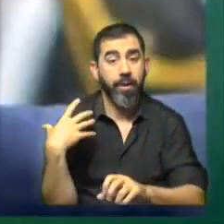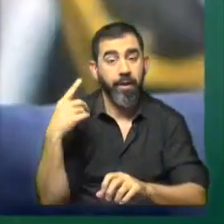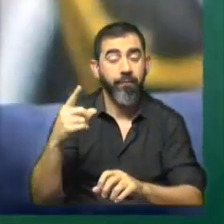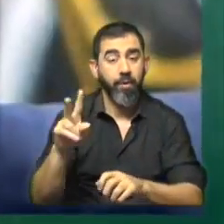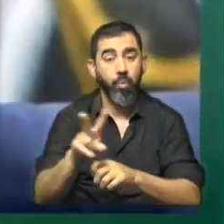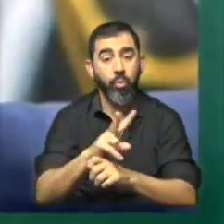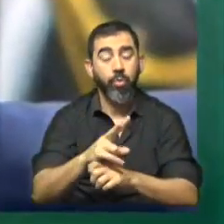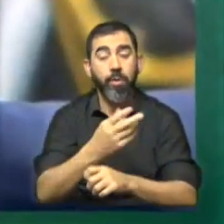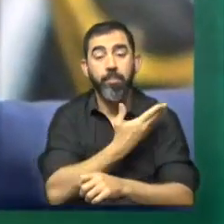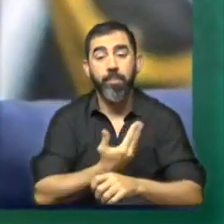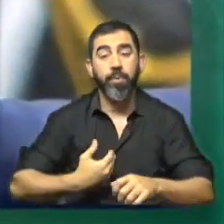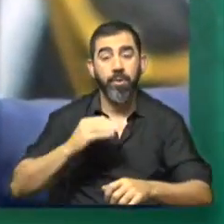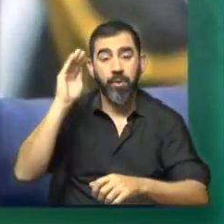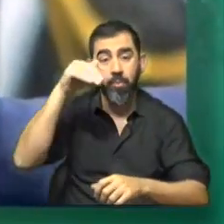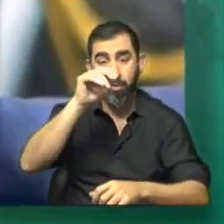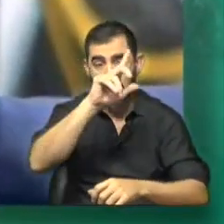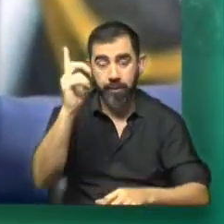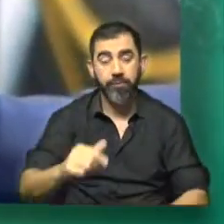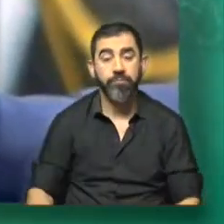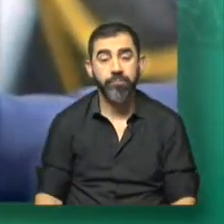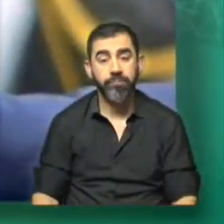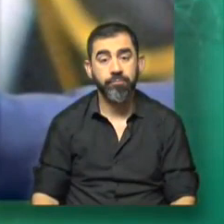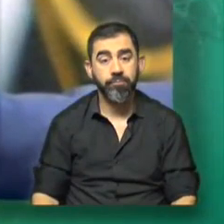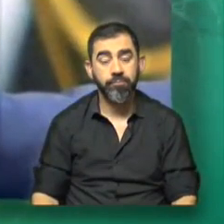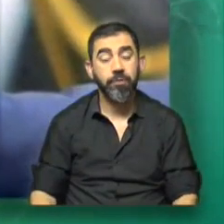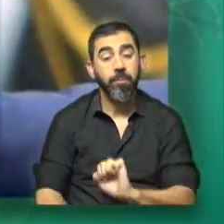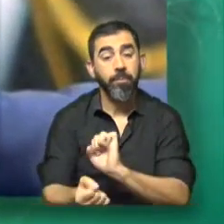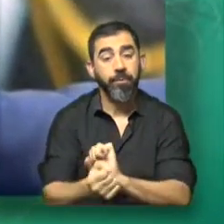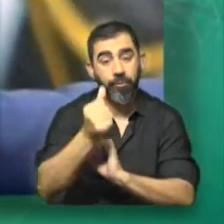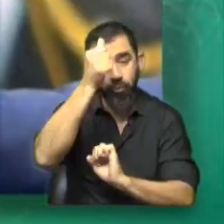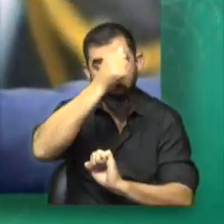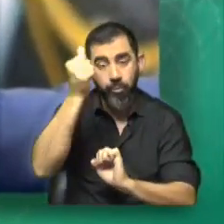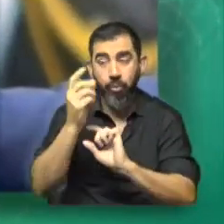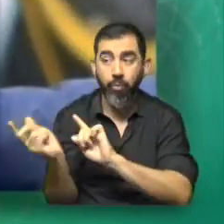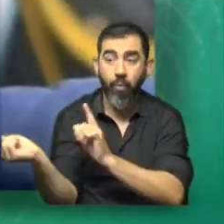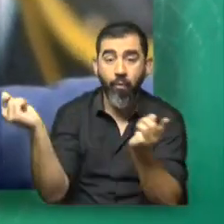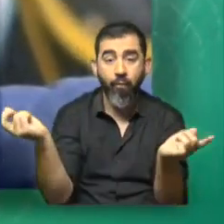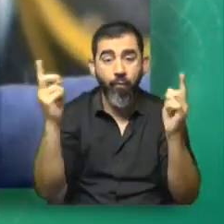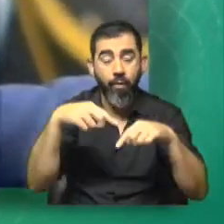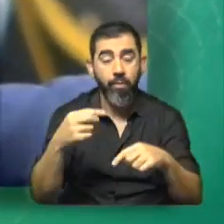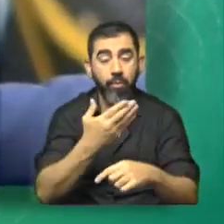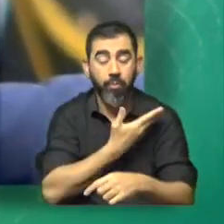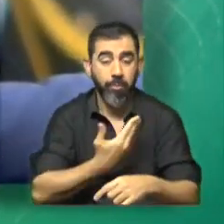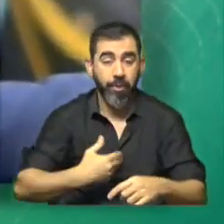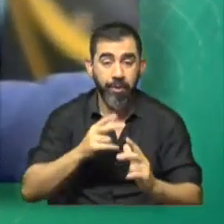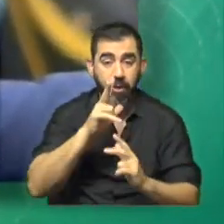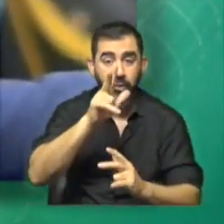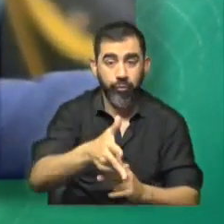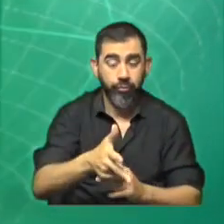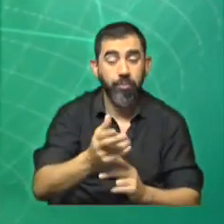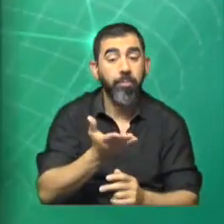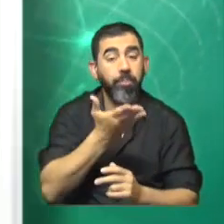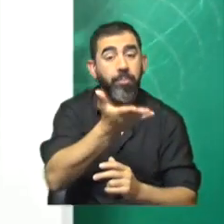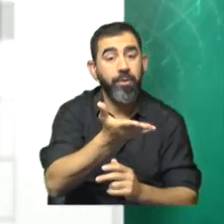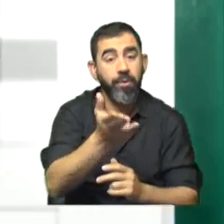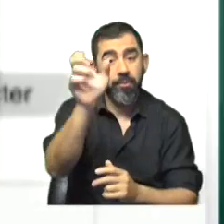custodia del presidente de la República, Luis Lacalle Pó. Sí, a decirlo ven en imágenes, detenido el domingo a regresar del país junto al mandatario y sus hijos. La fiscal pedirá que